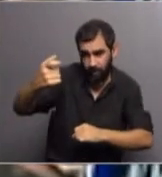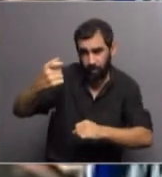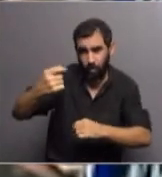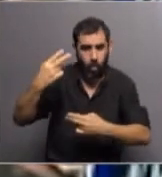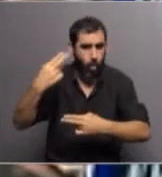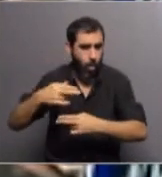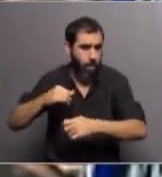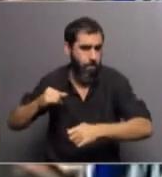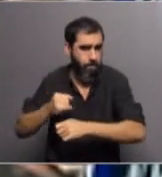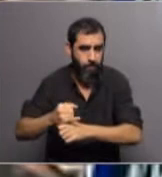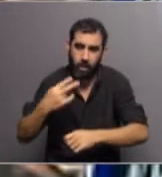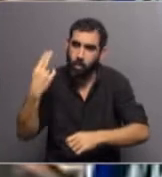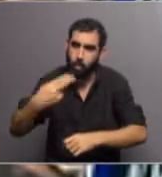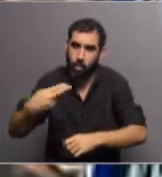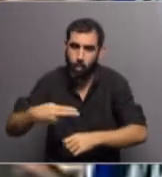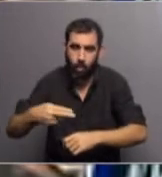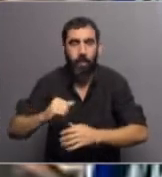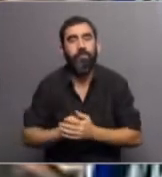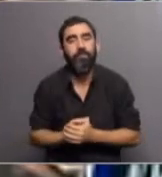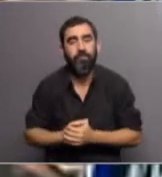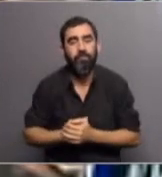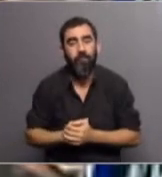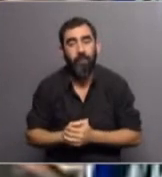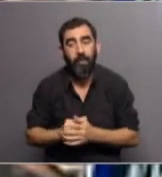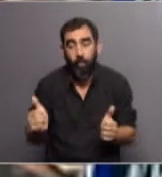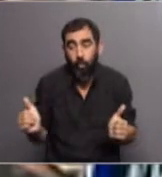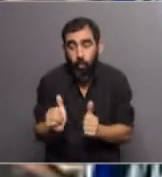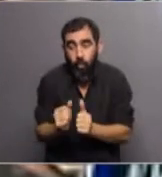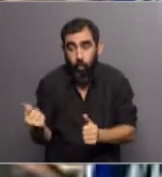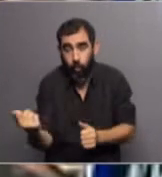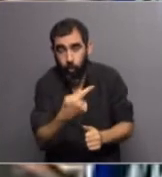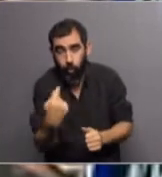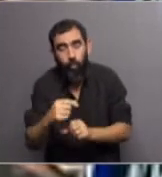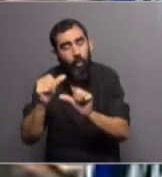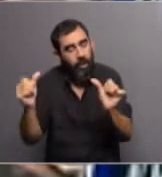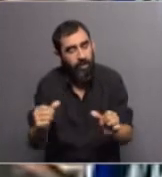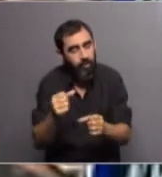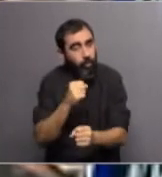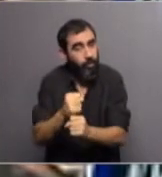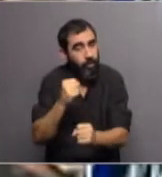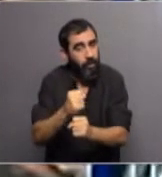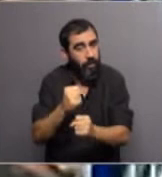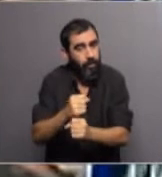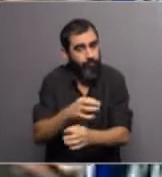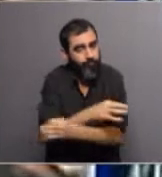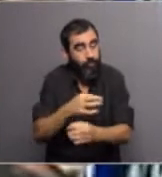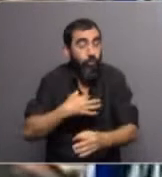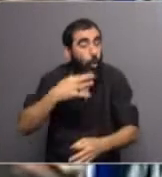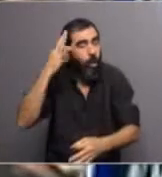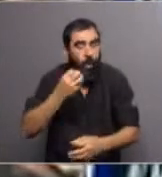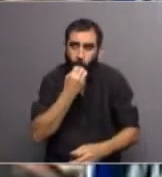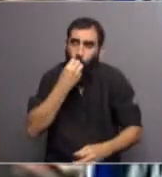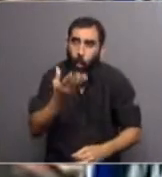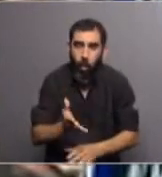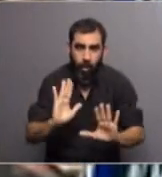fallaron, y que junto con ellos realmente pudimos realizar una labor que creo que fue muy